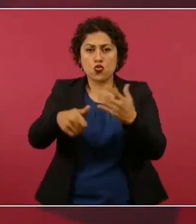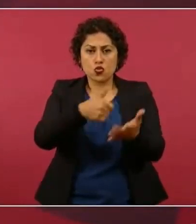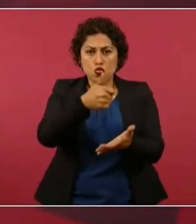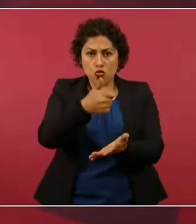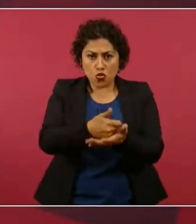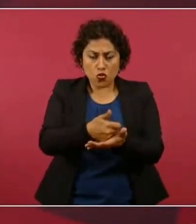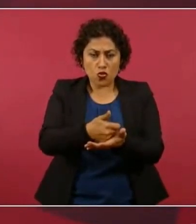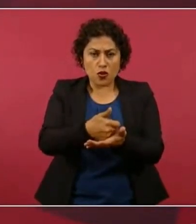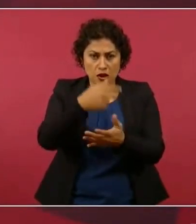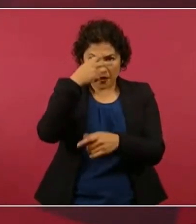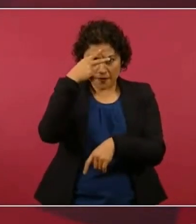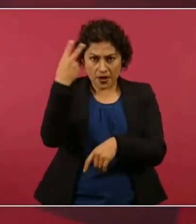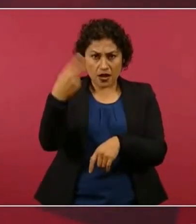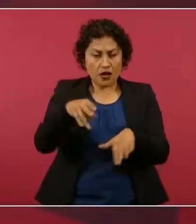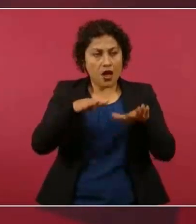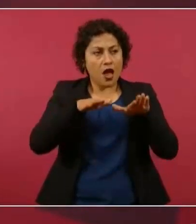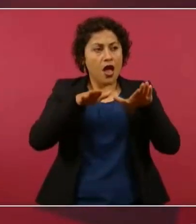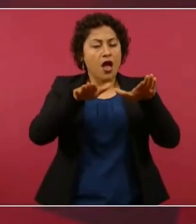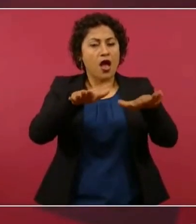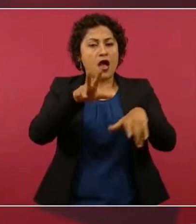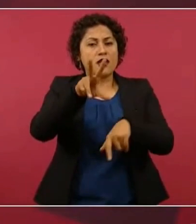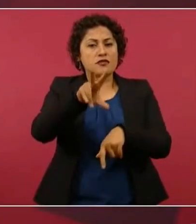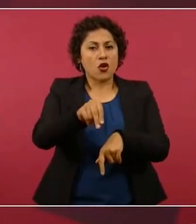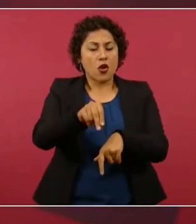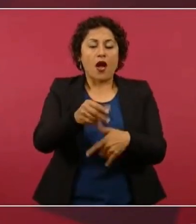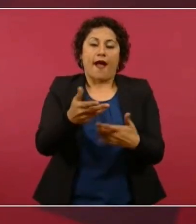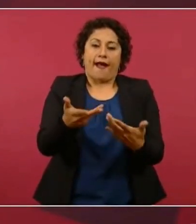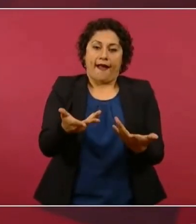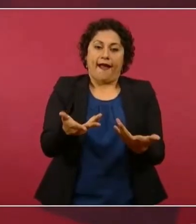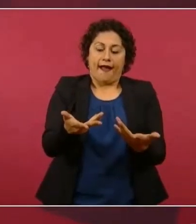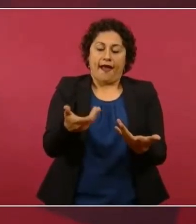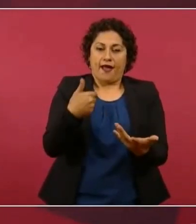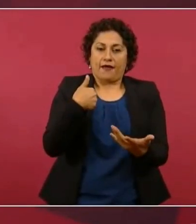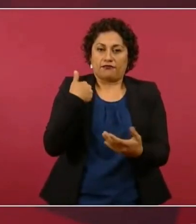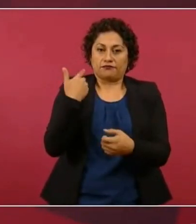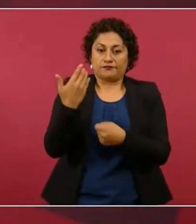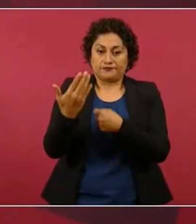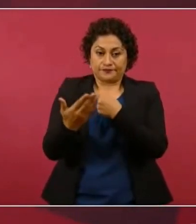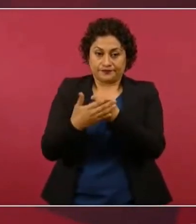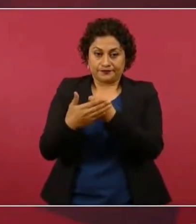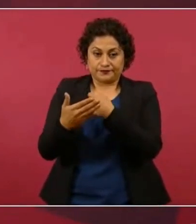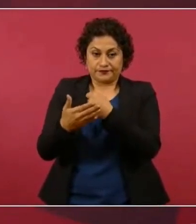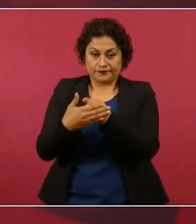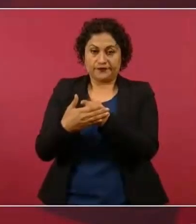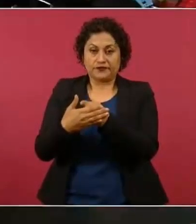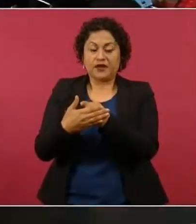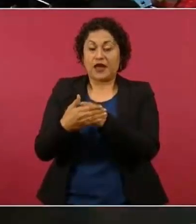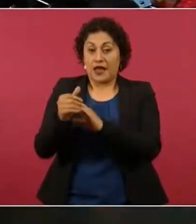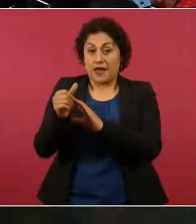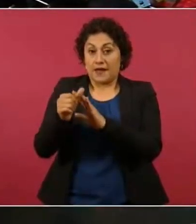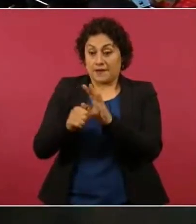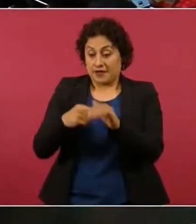Voy a inaugurar a finales de este mes una nueva vía